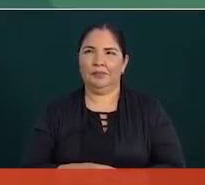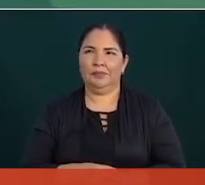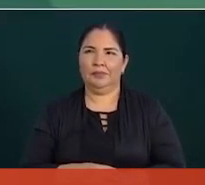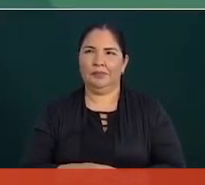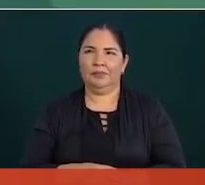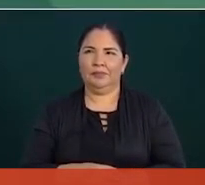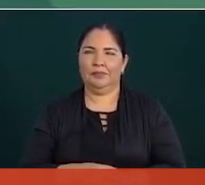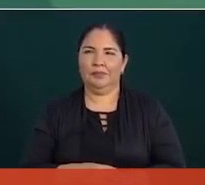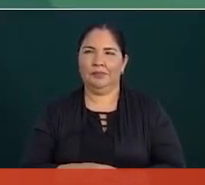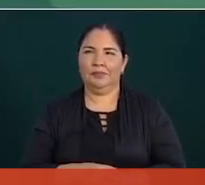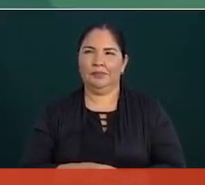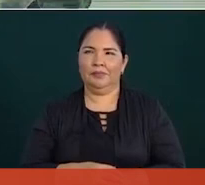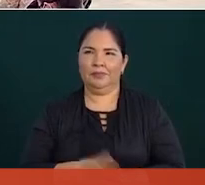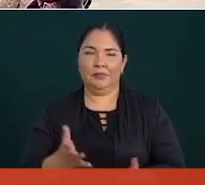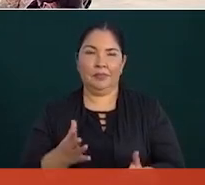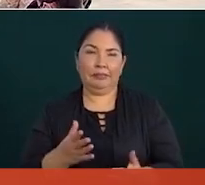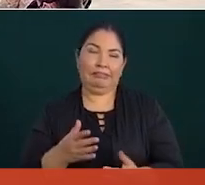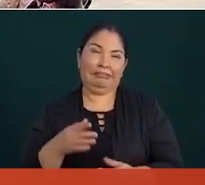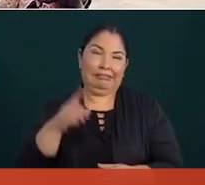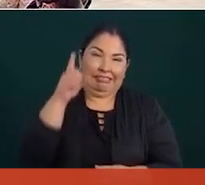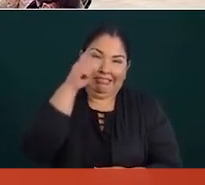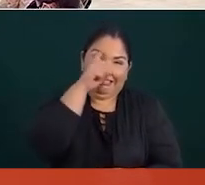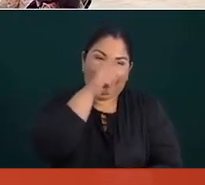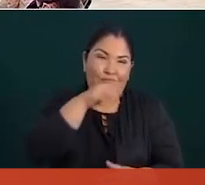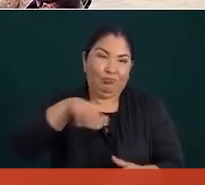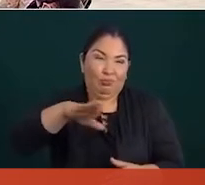les va a costar trabajo es así